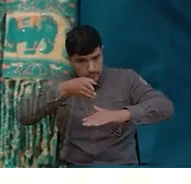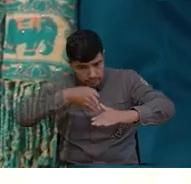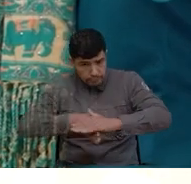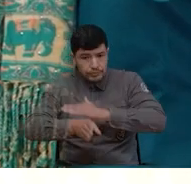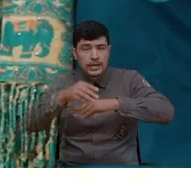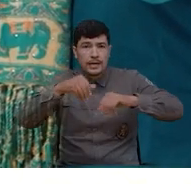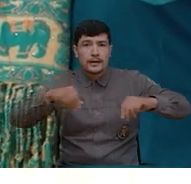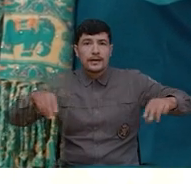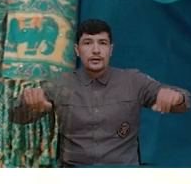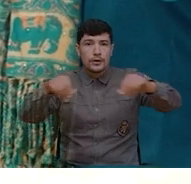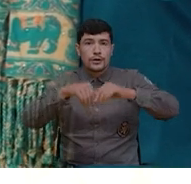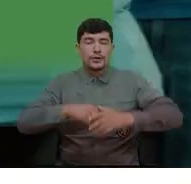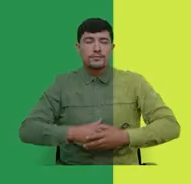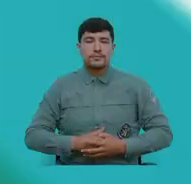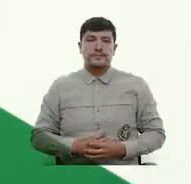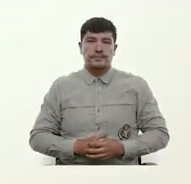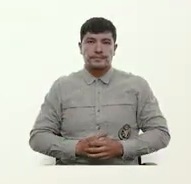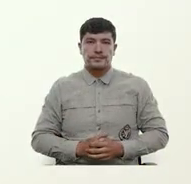territorios.